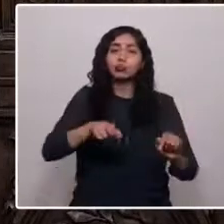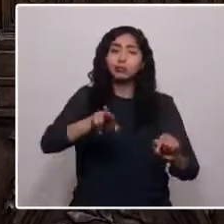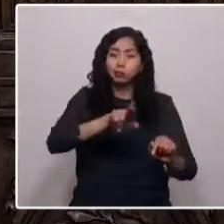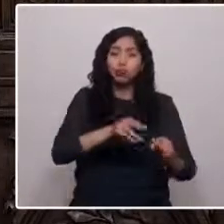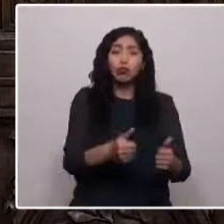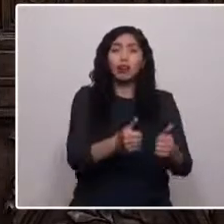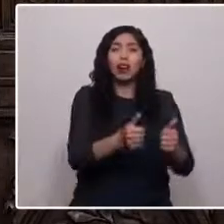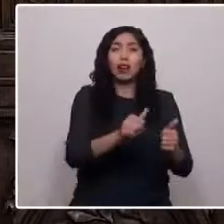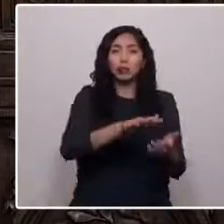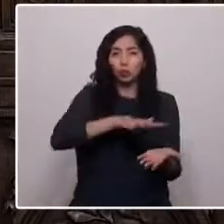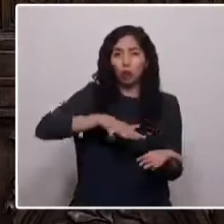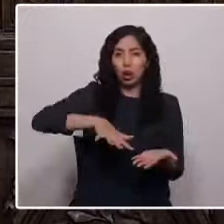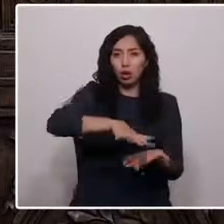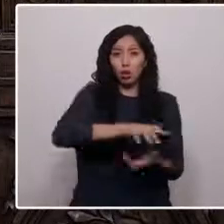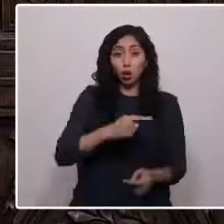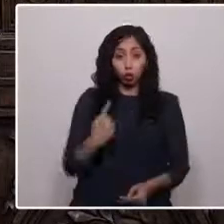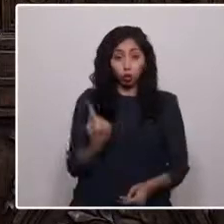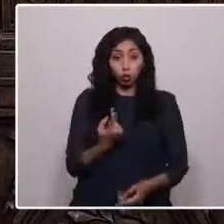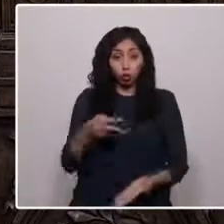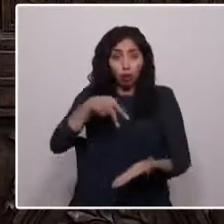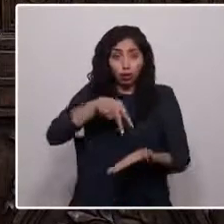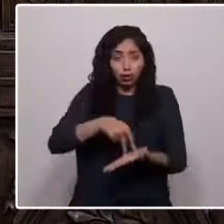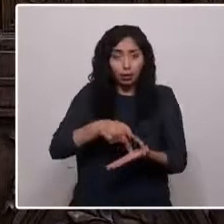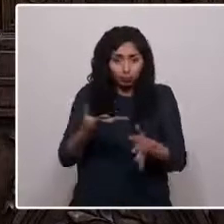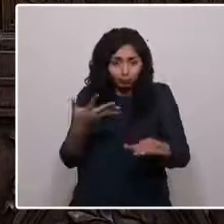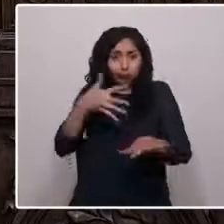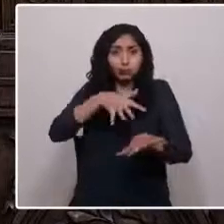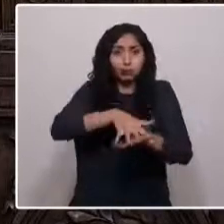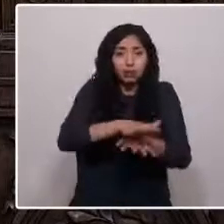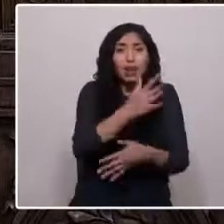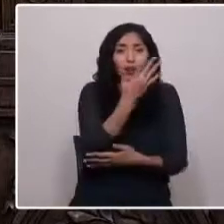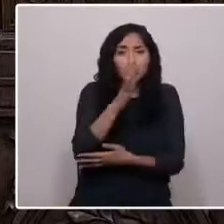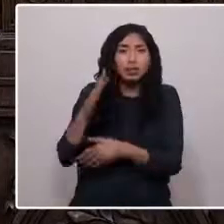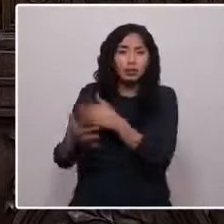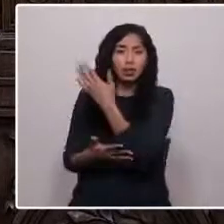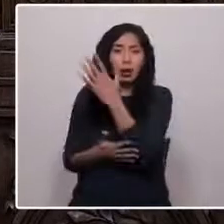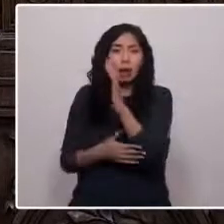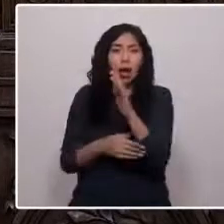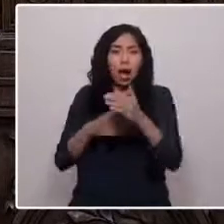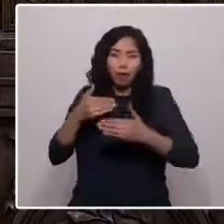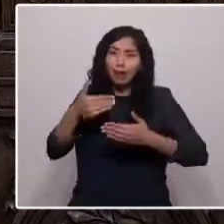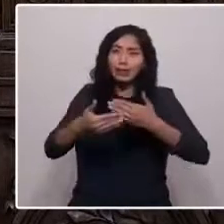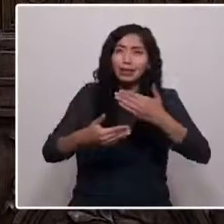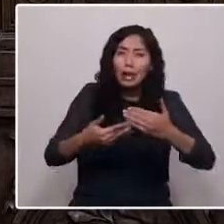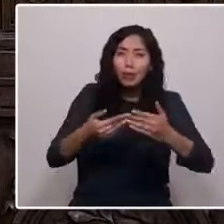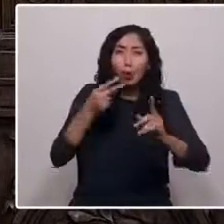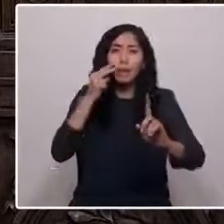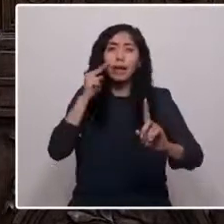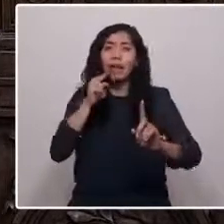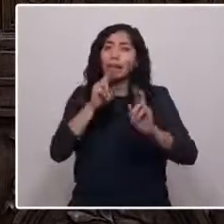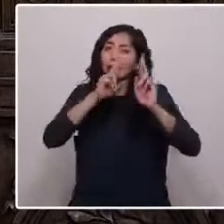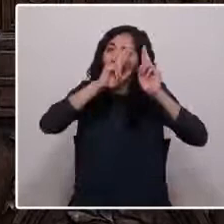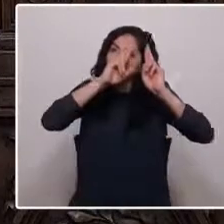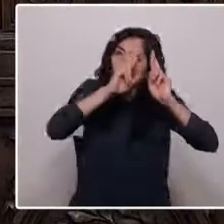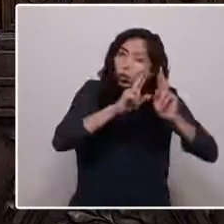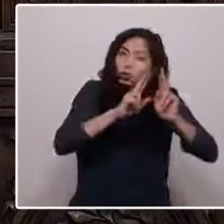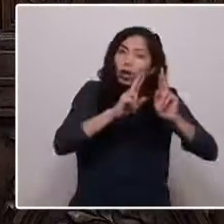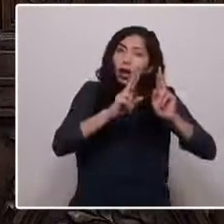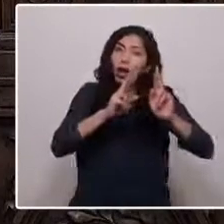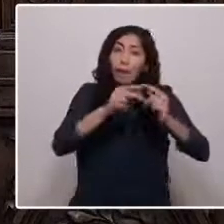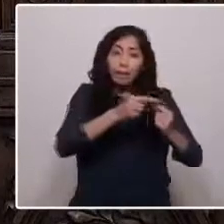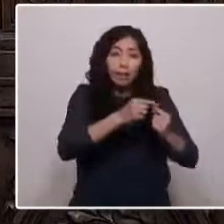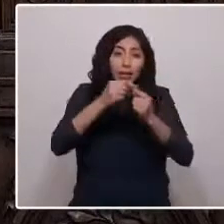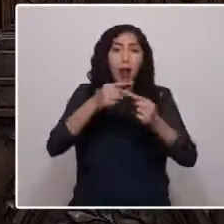somos parte de un ecosistema. Para que avancemos hacia una mirada integradora, respetuosa, biocéntrica. Estoy acá